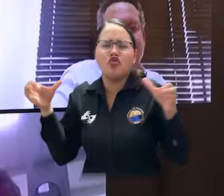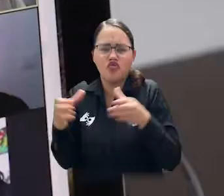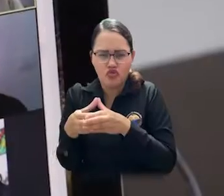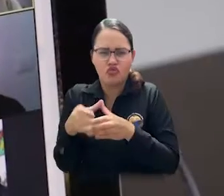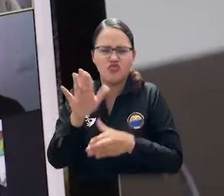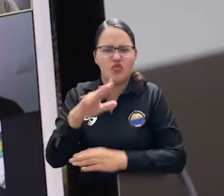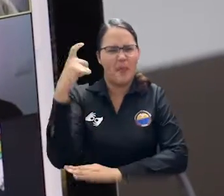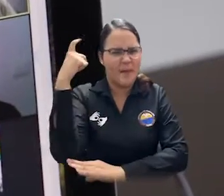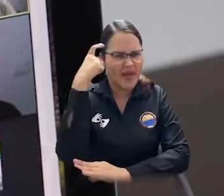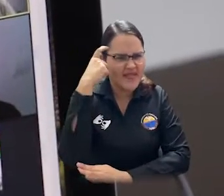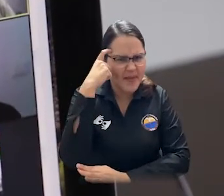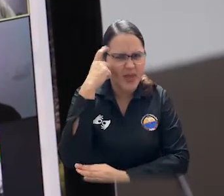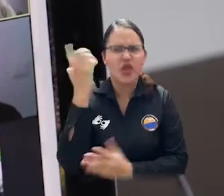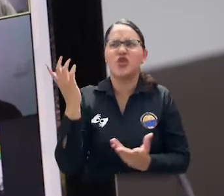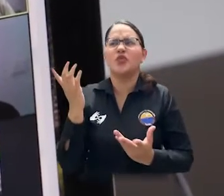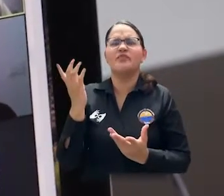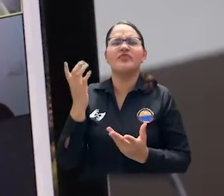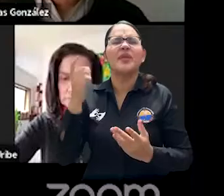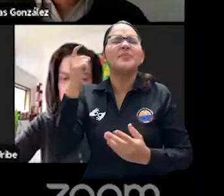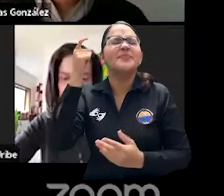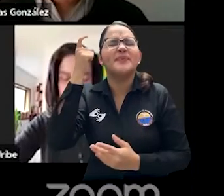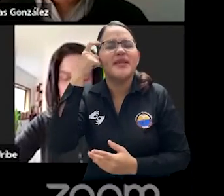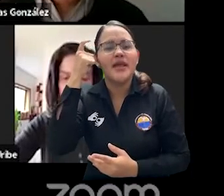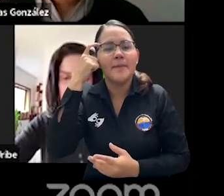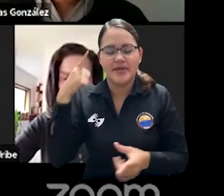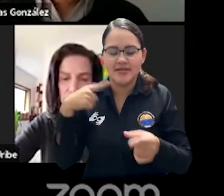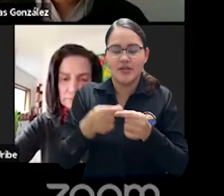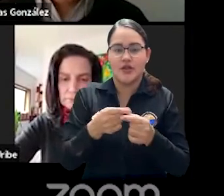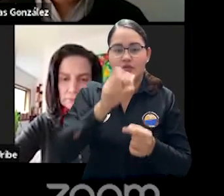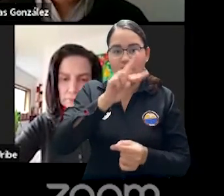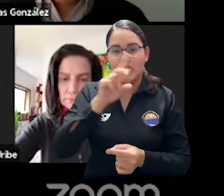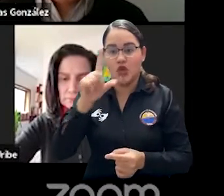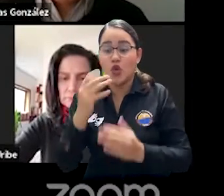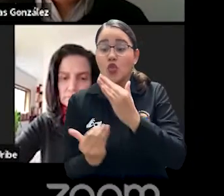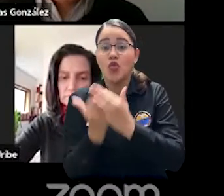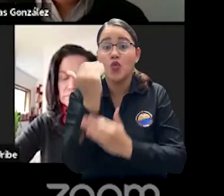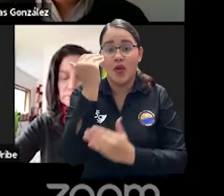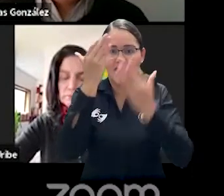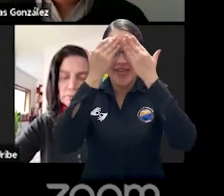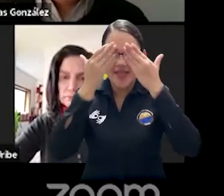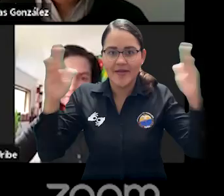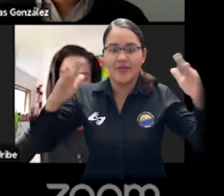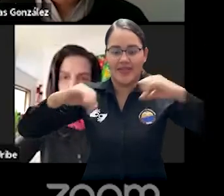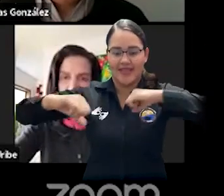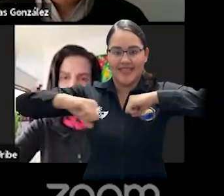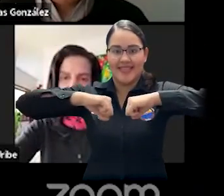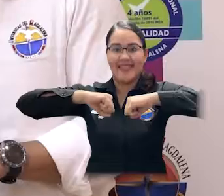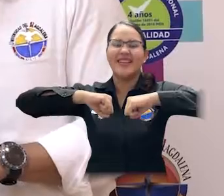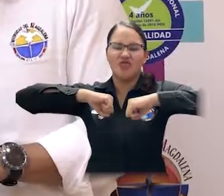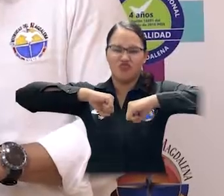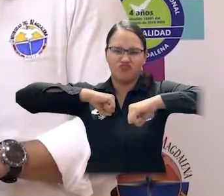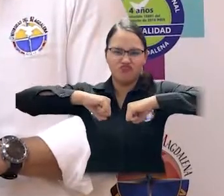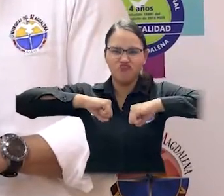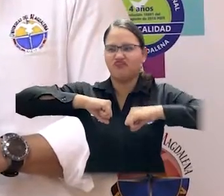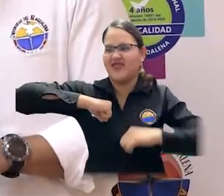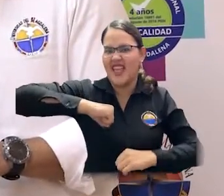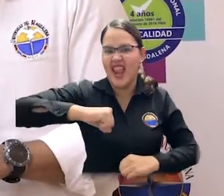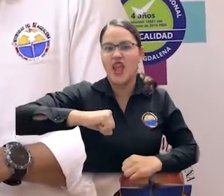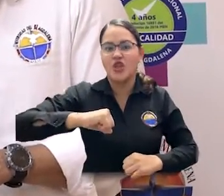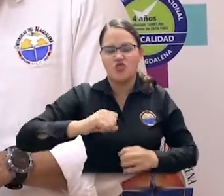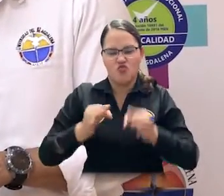Corporación Pensamiento Siglo XXI, Nueva Democracia, Derecho Justo y Libertad, entregaron